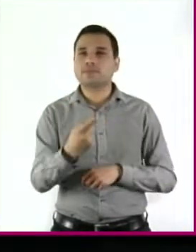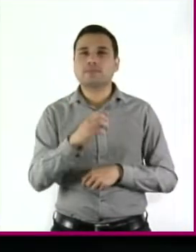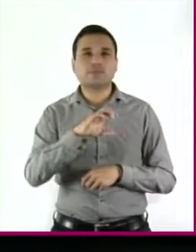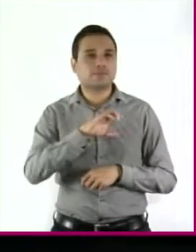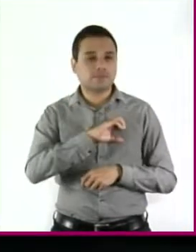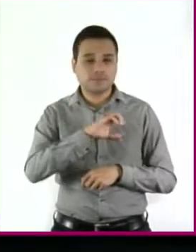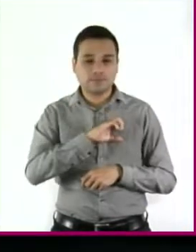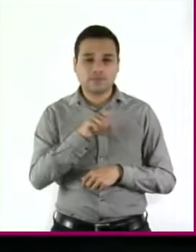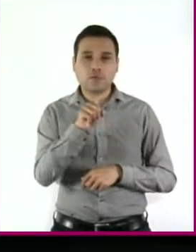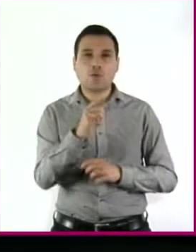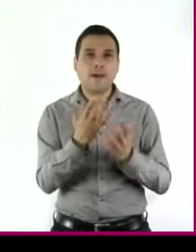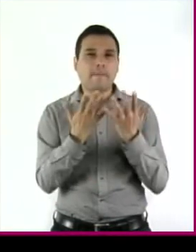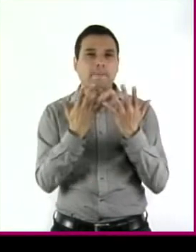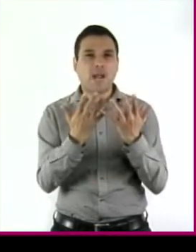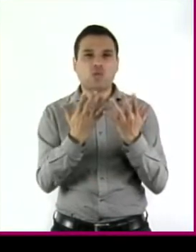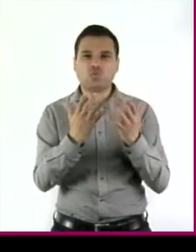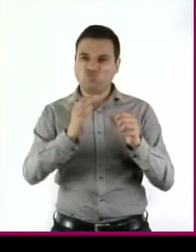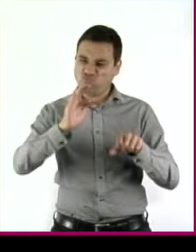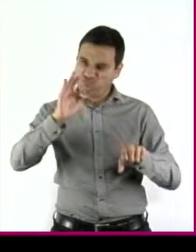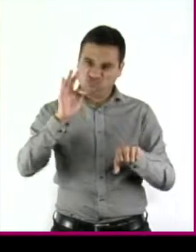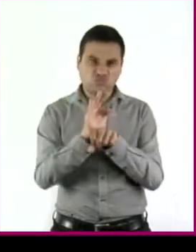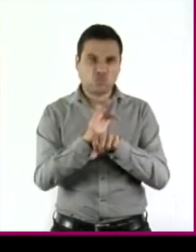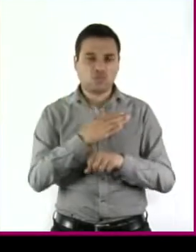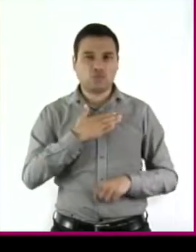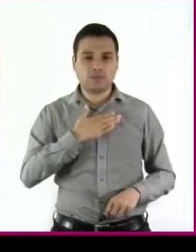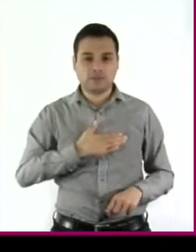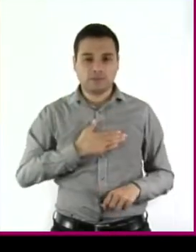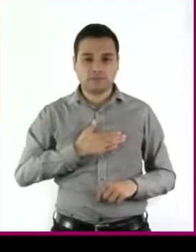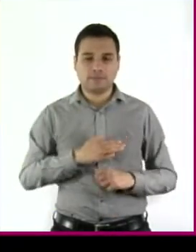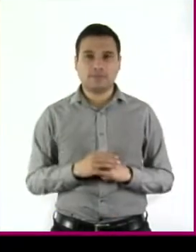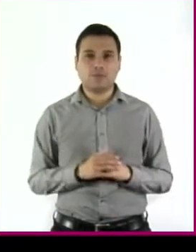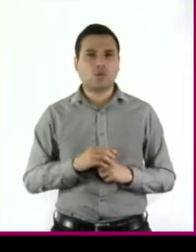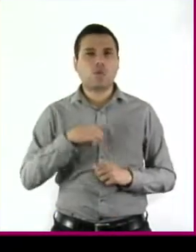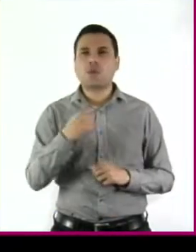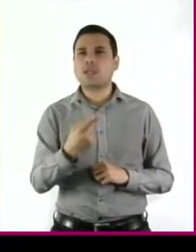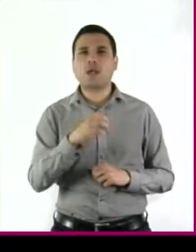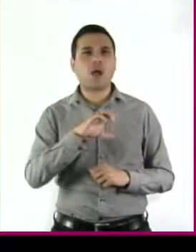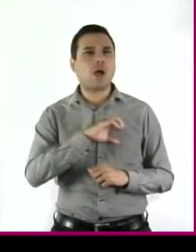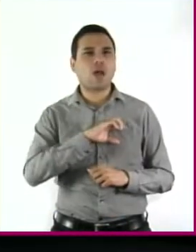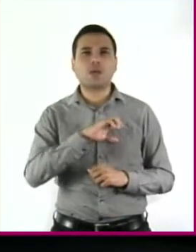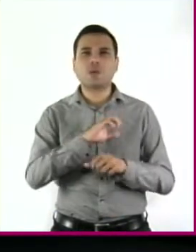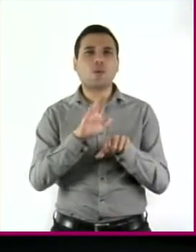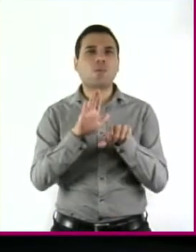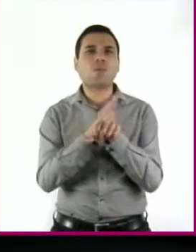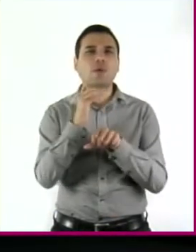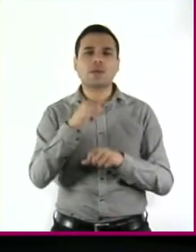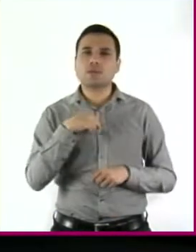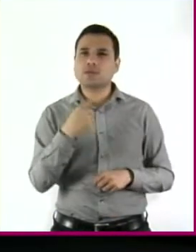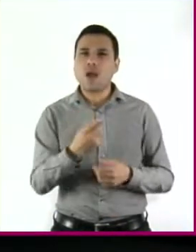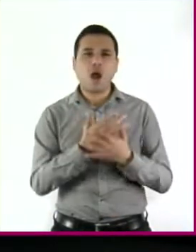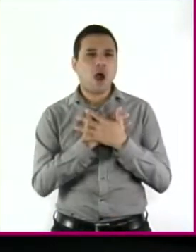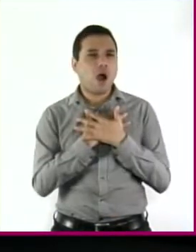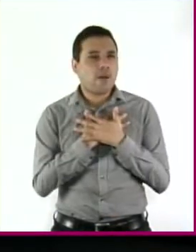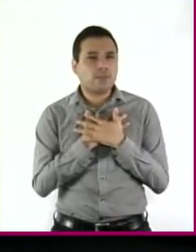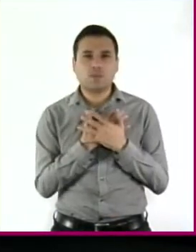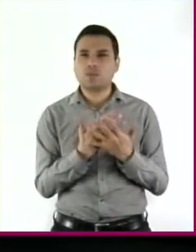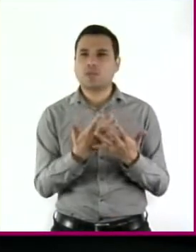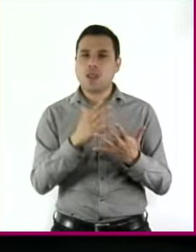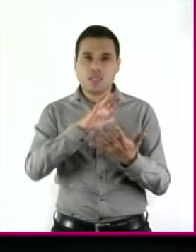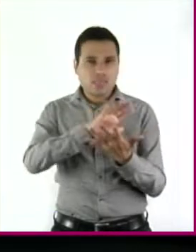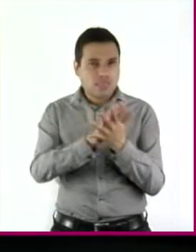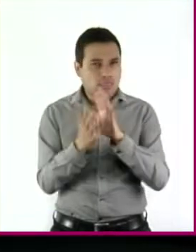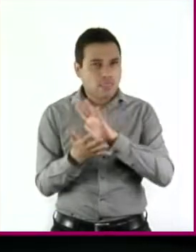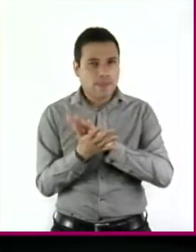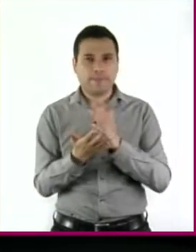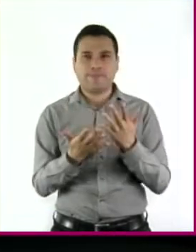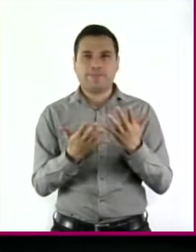manos trabajan por la justicia. Si te quiero es porque sos mi amor, mi cómplice y todo. Y